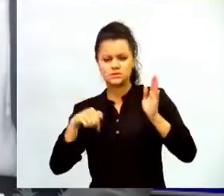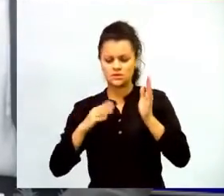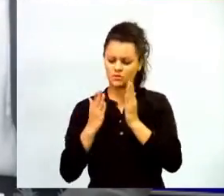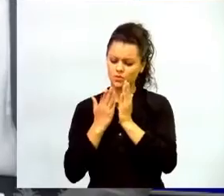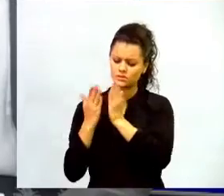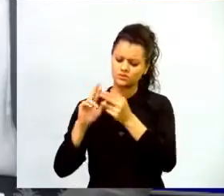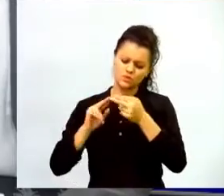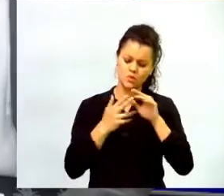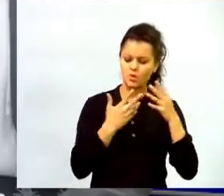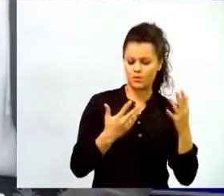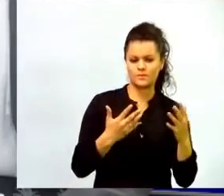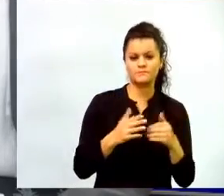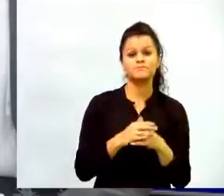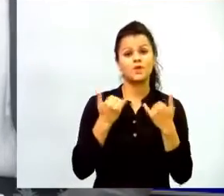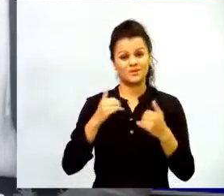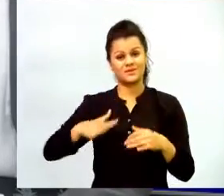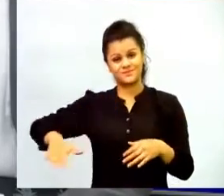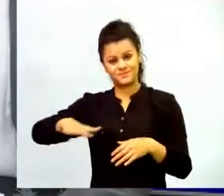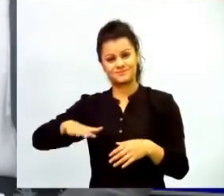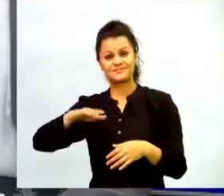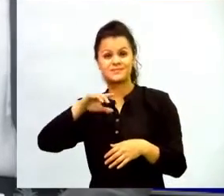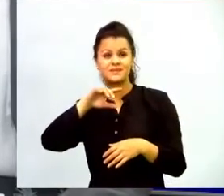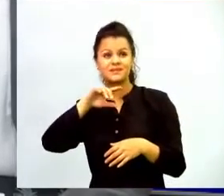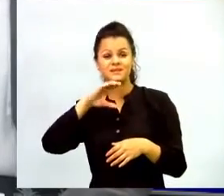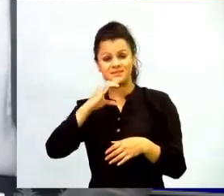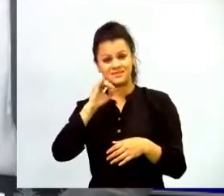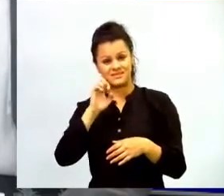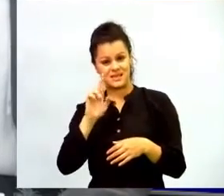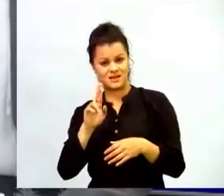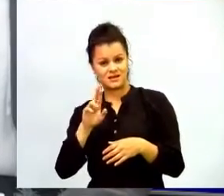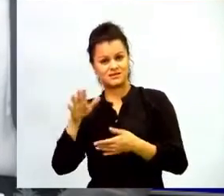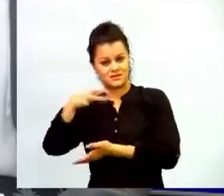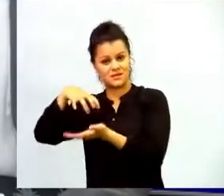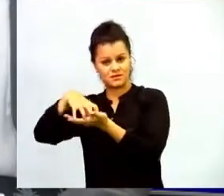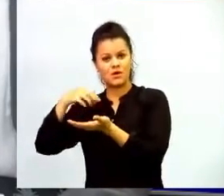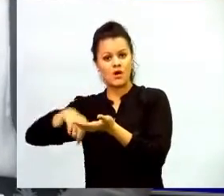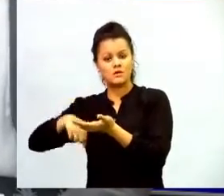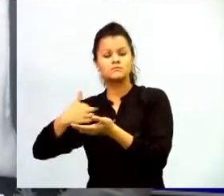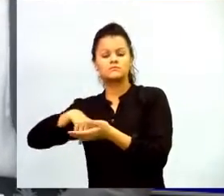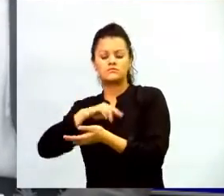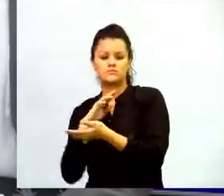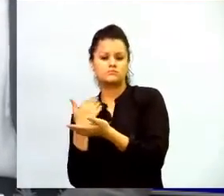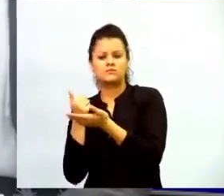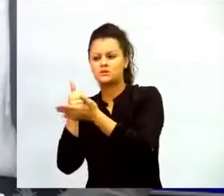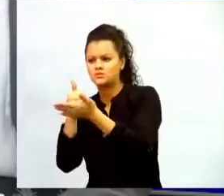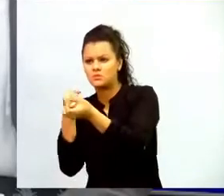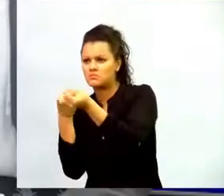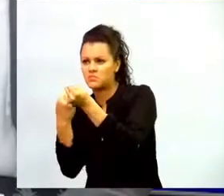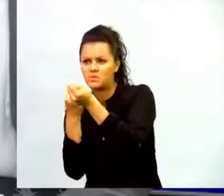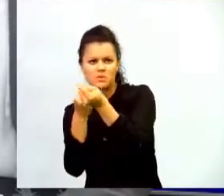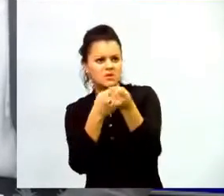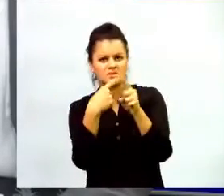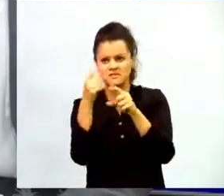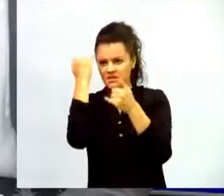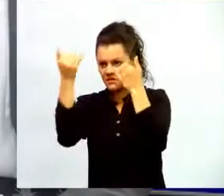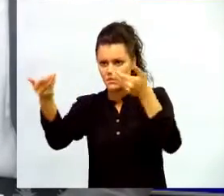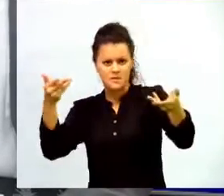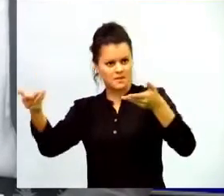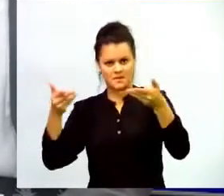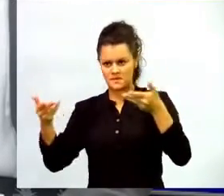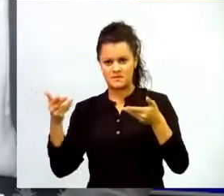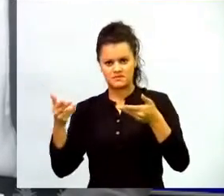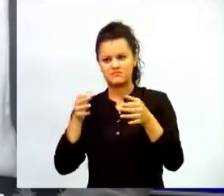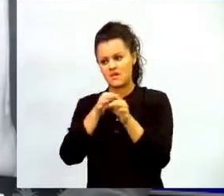particularmente desde el CIERCentro, apoyamos diferentes iniciativas de los gobiernos locales y del Ministerio de Educación Nacional. Tal vez la más